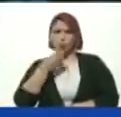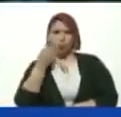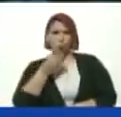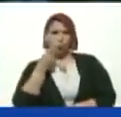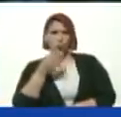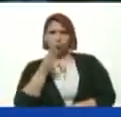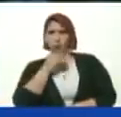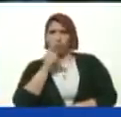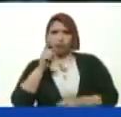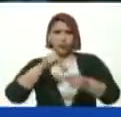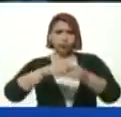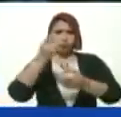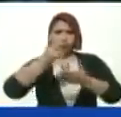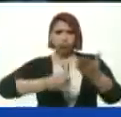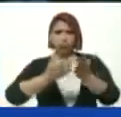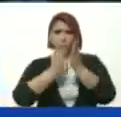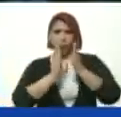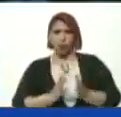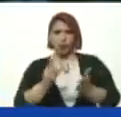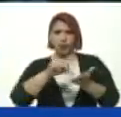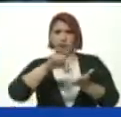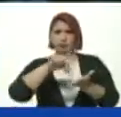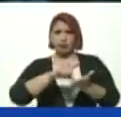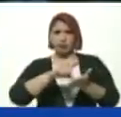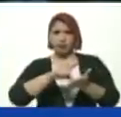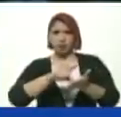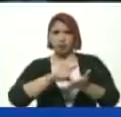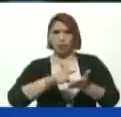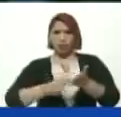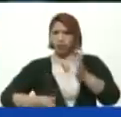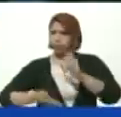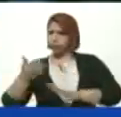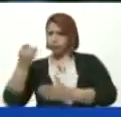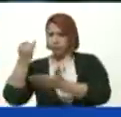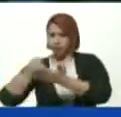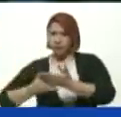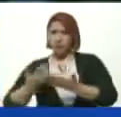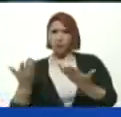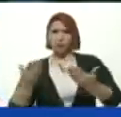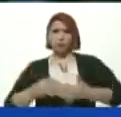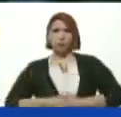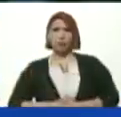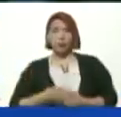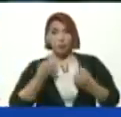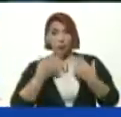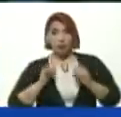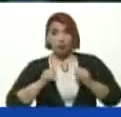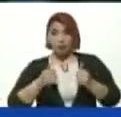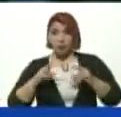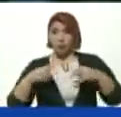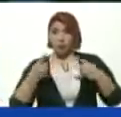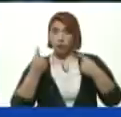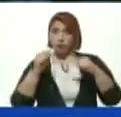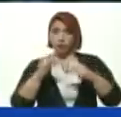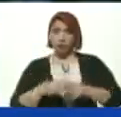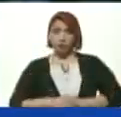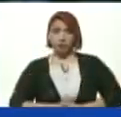Que no estuvieran Inscritos En las escuelas Y liceos Y los Incribíamos Bueno Bueno Arranca Una nueva etapa